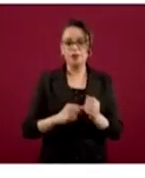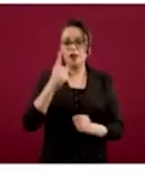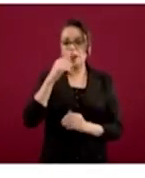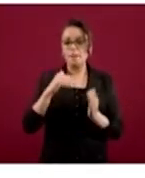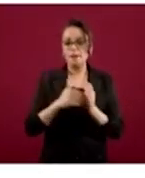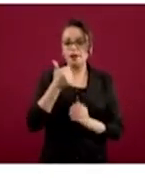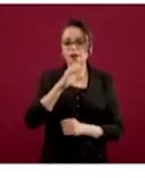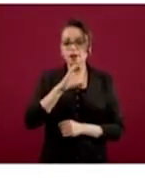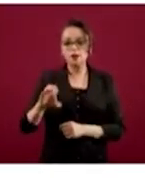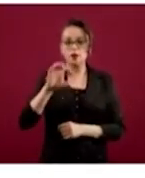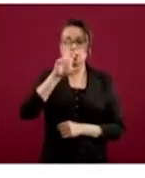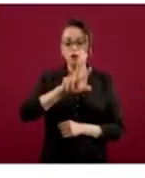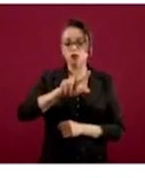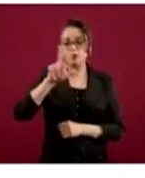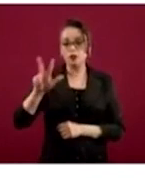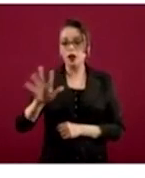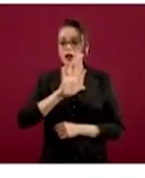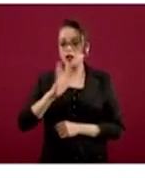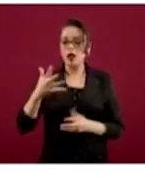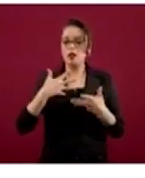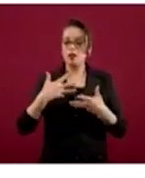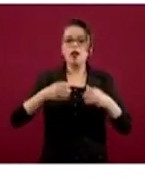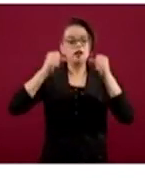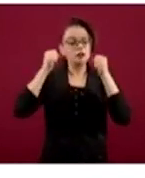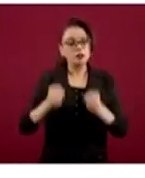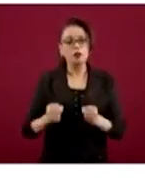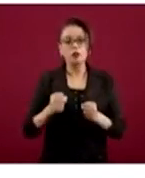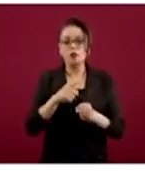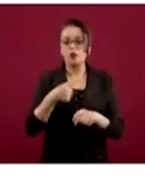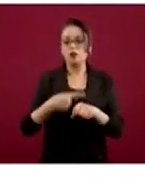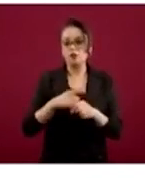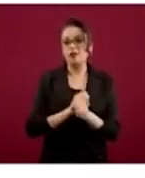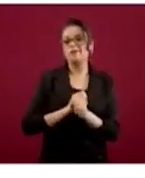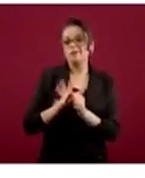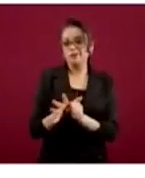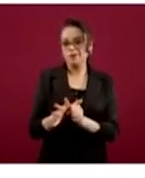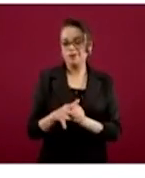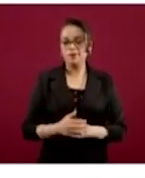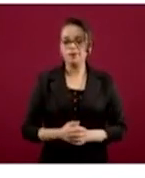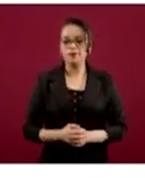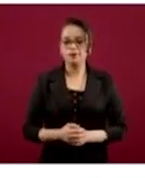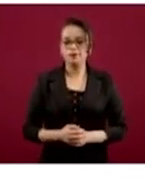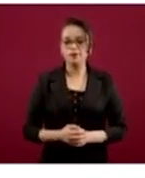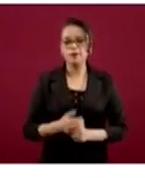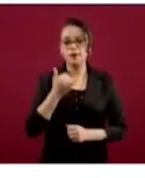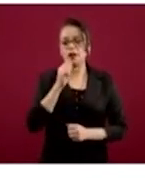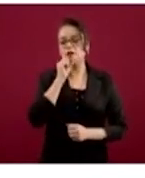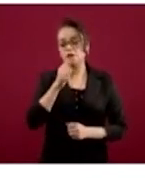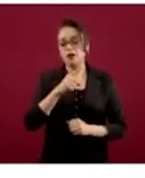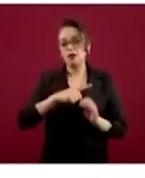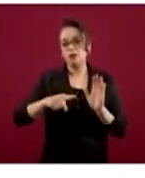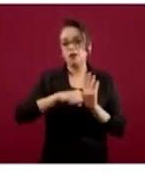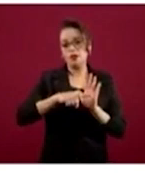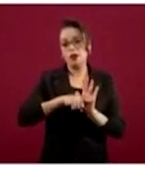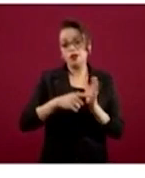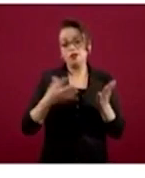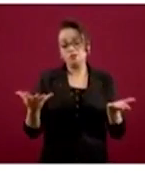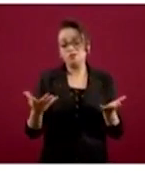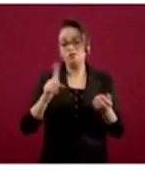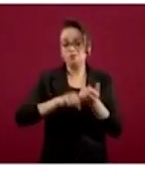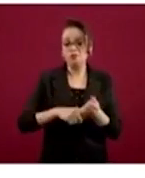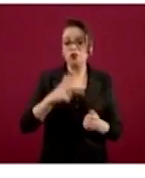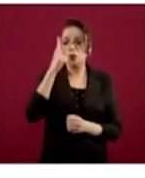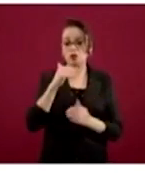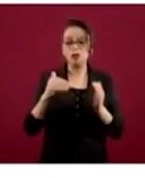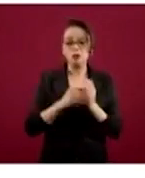688 casos confirmados. Igualmente también se eleva la cantidad de casos negativos, que son ocho